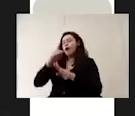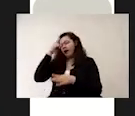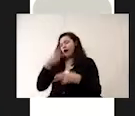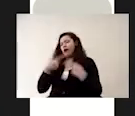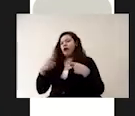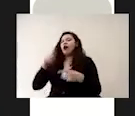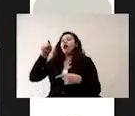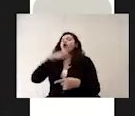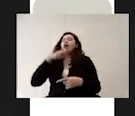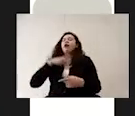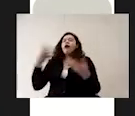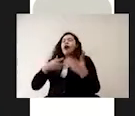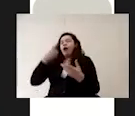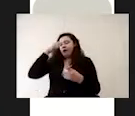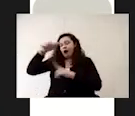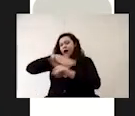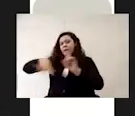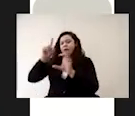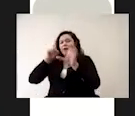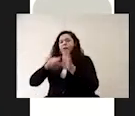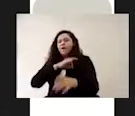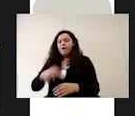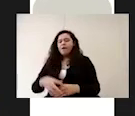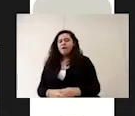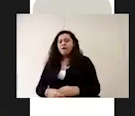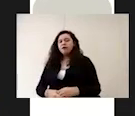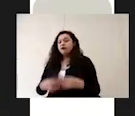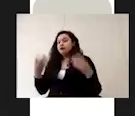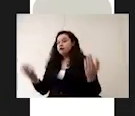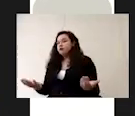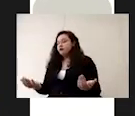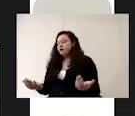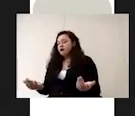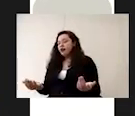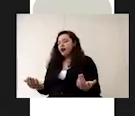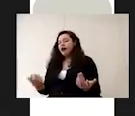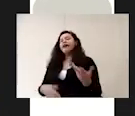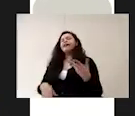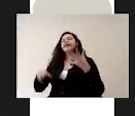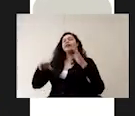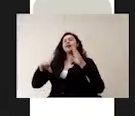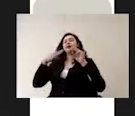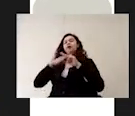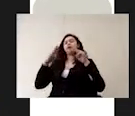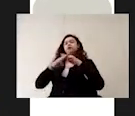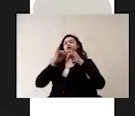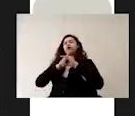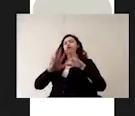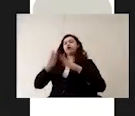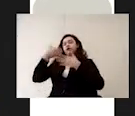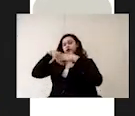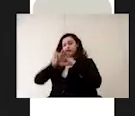en un área específica en ese sentido debemos colocar material informativo en las entradas